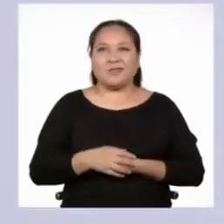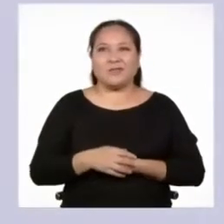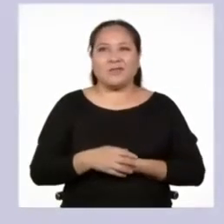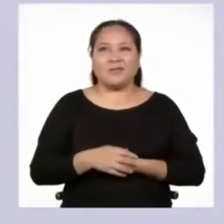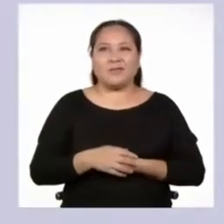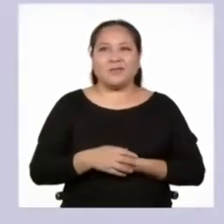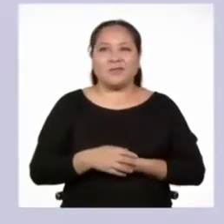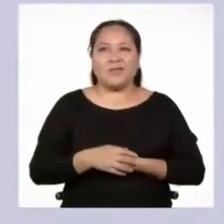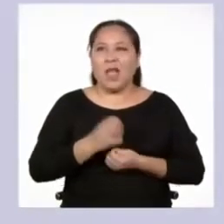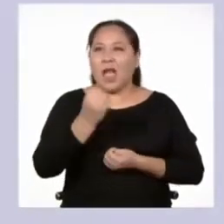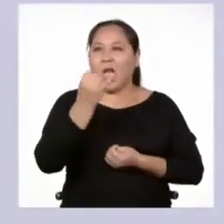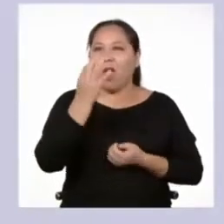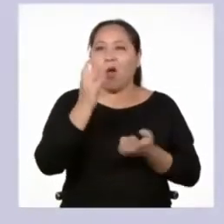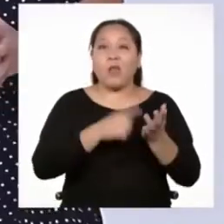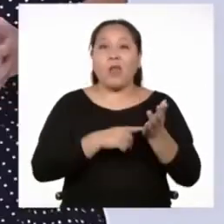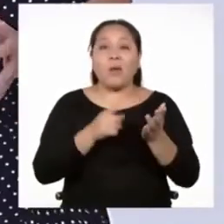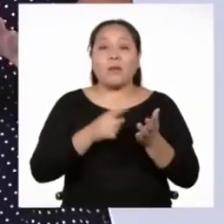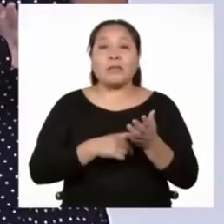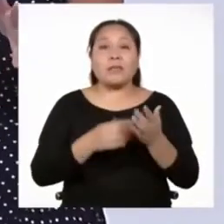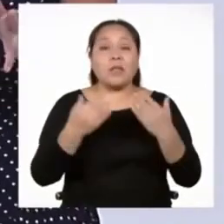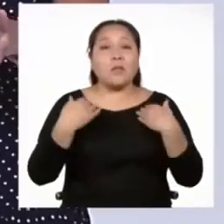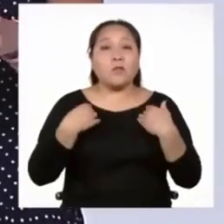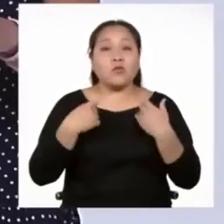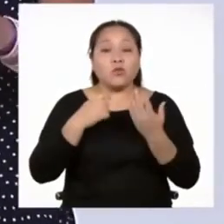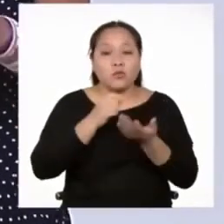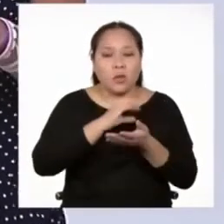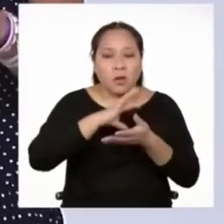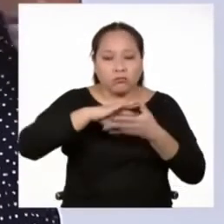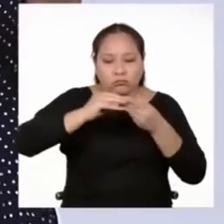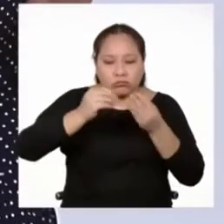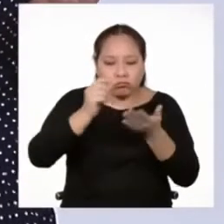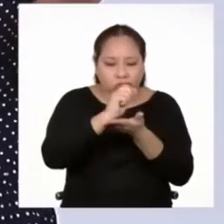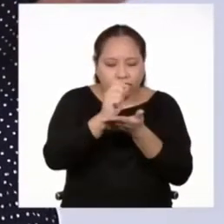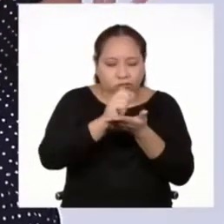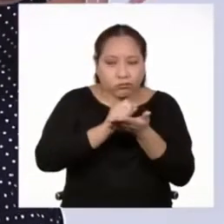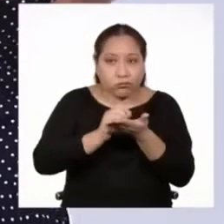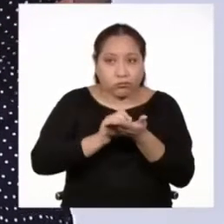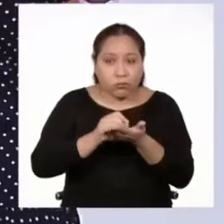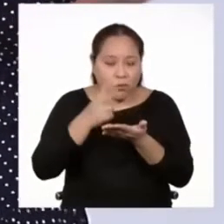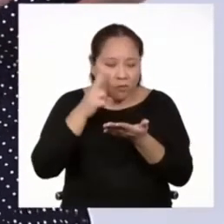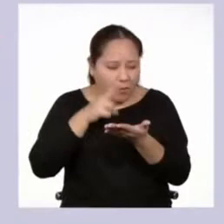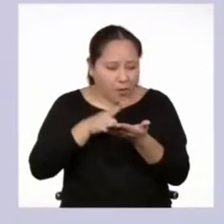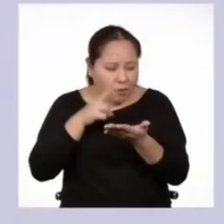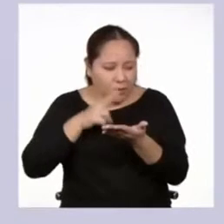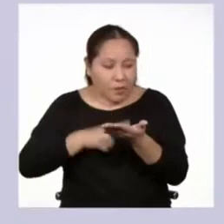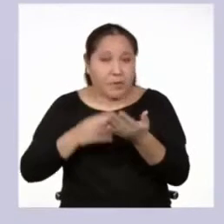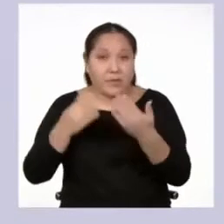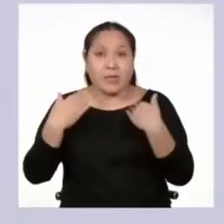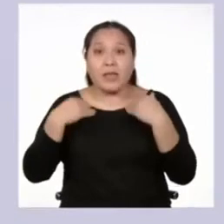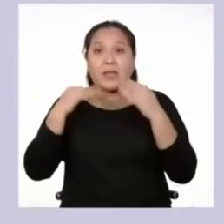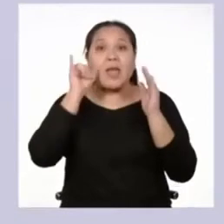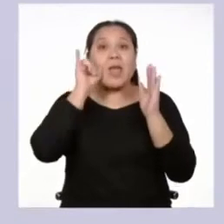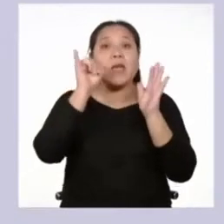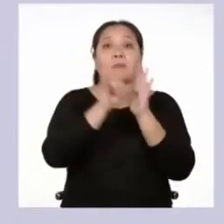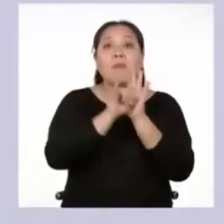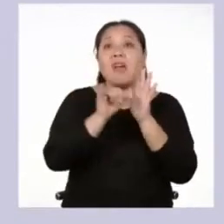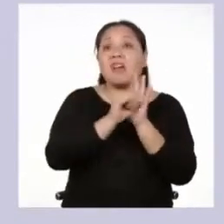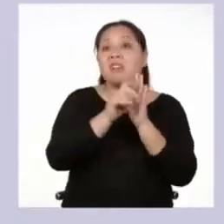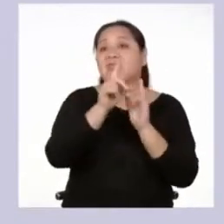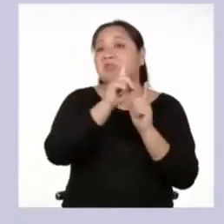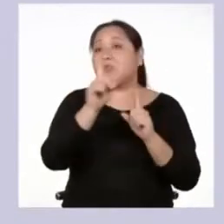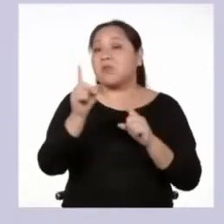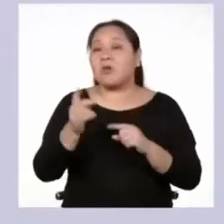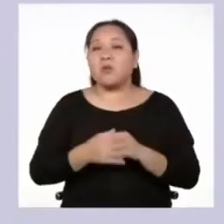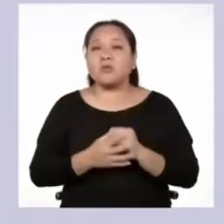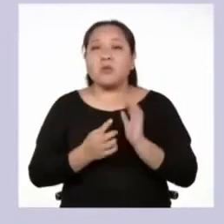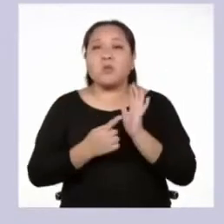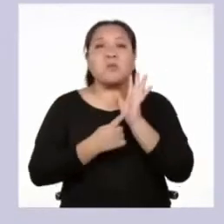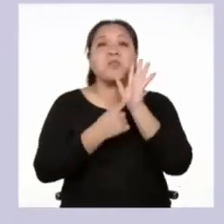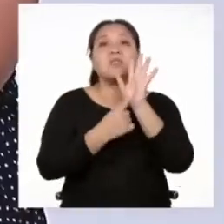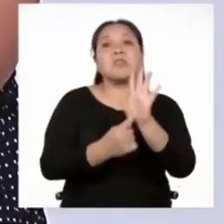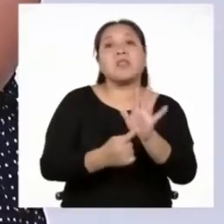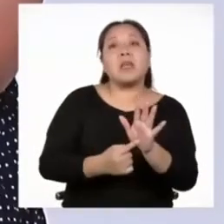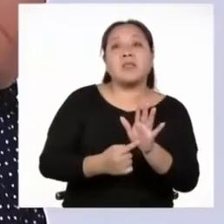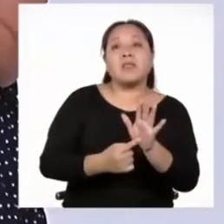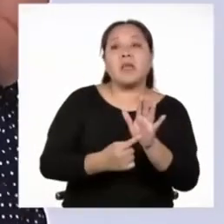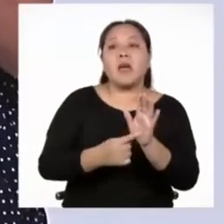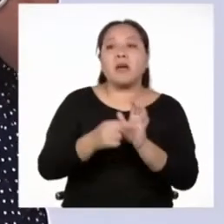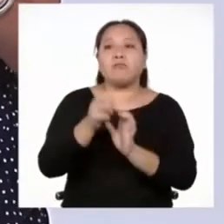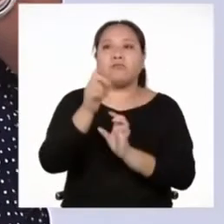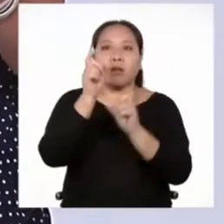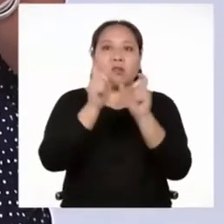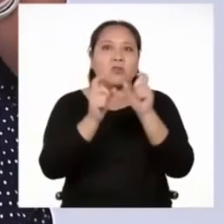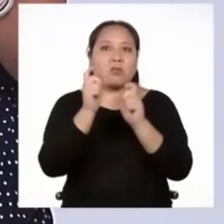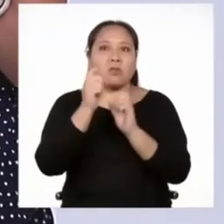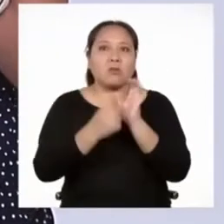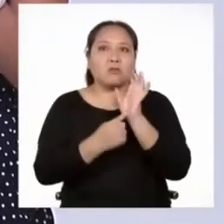A veces cuando tenemos un texto lo revisamos para saber si cuenta con imágenes o no. O si se presentan a los personajes a través de dibujos